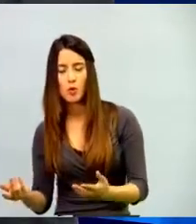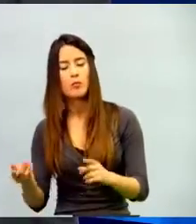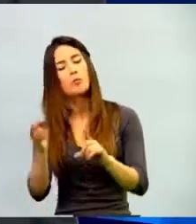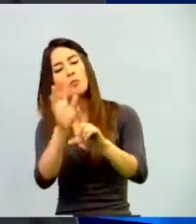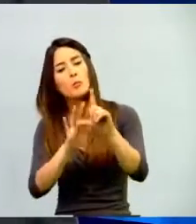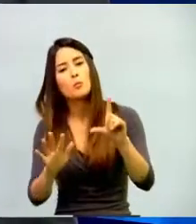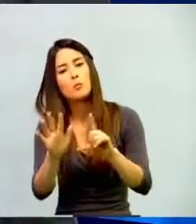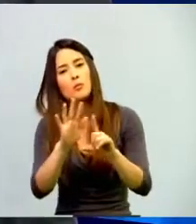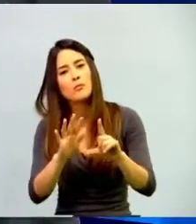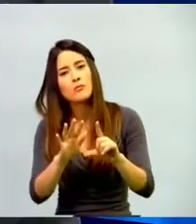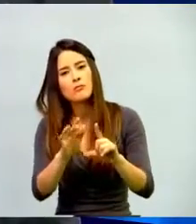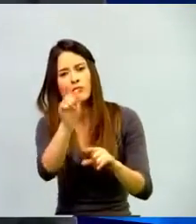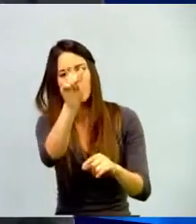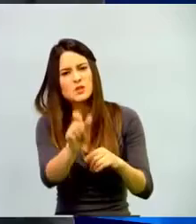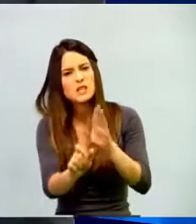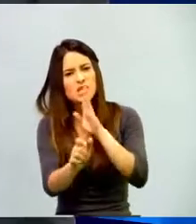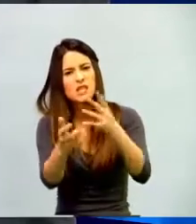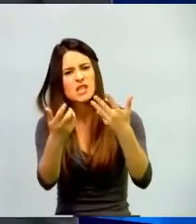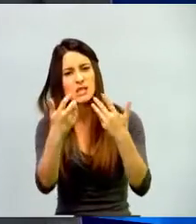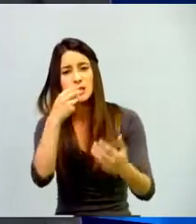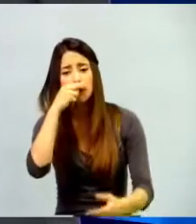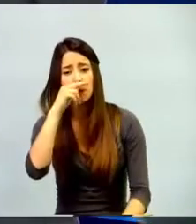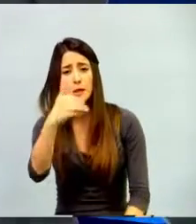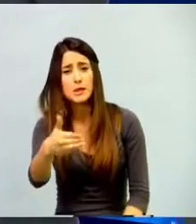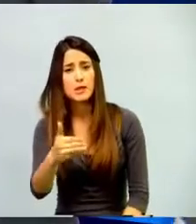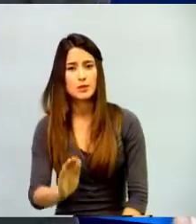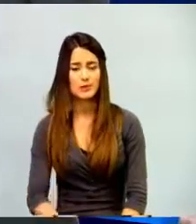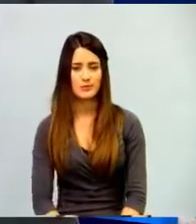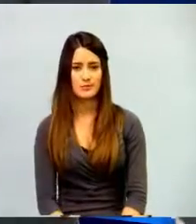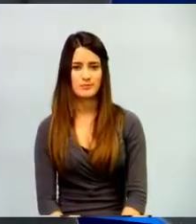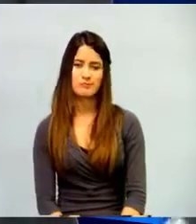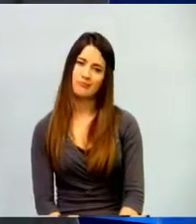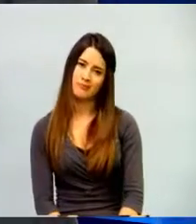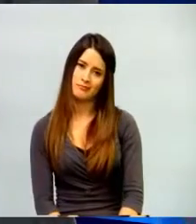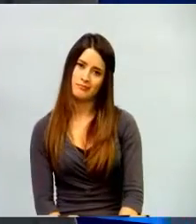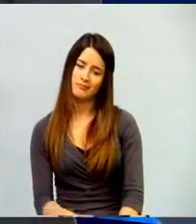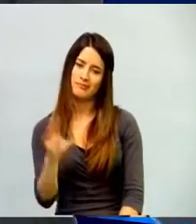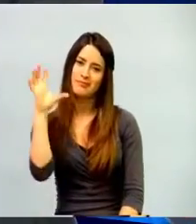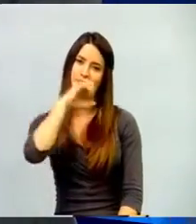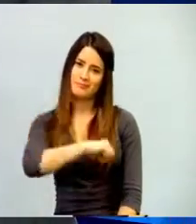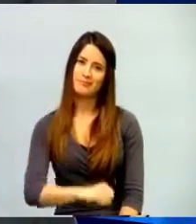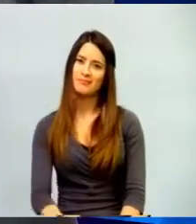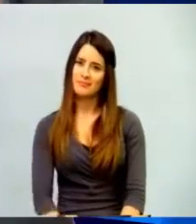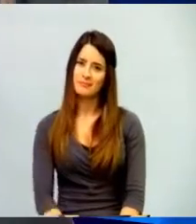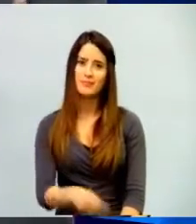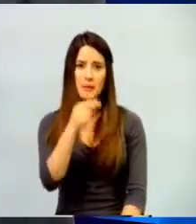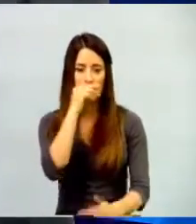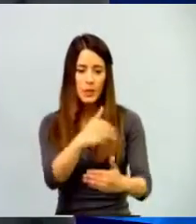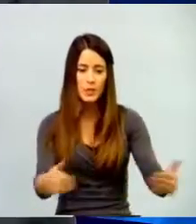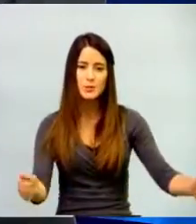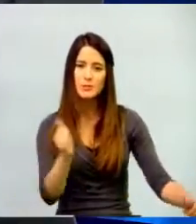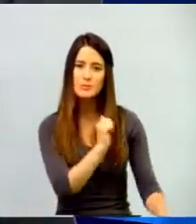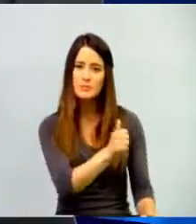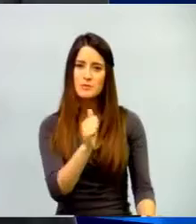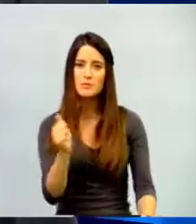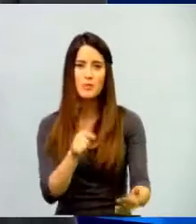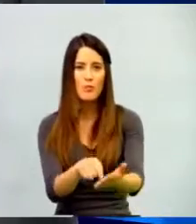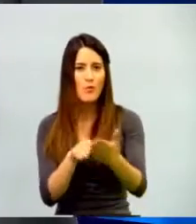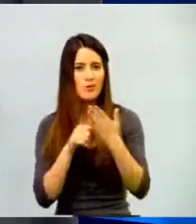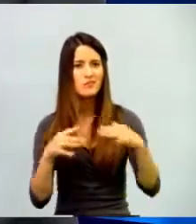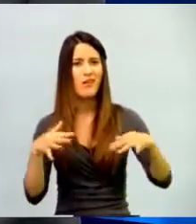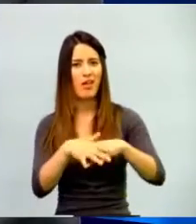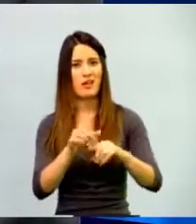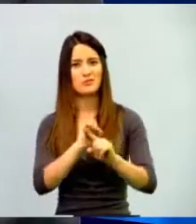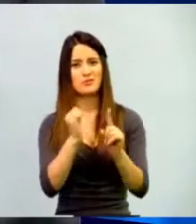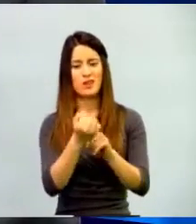llegar a ellos mismos. Entonces ellos nos dan las pistas de cómo llegar a ellos mismos. Ellos mismos están dándolo, están mostrándonos a través de todas las redes